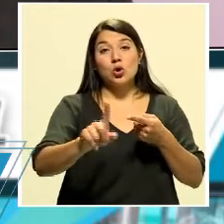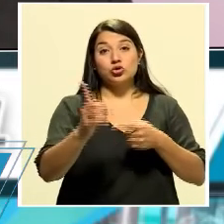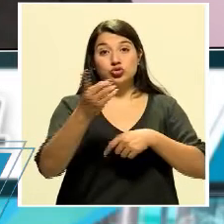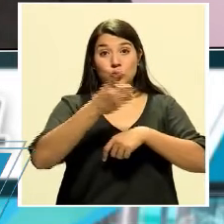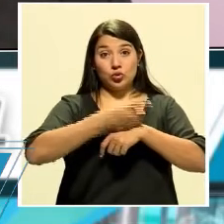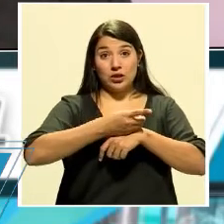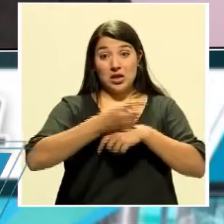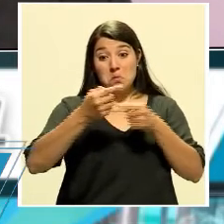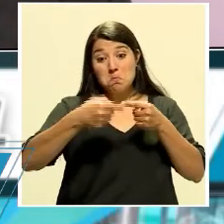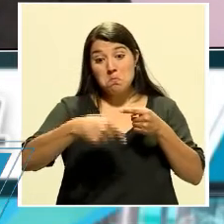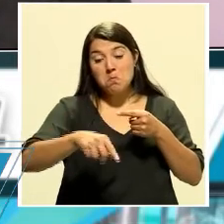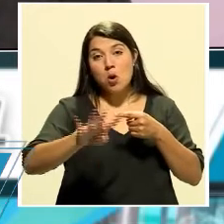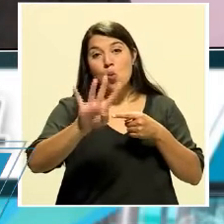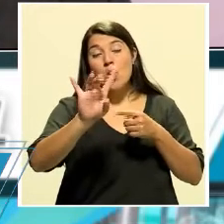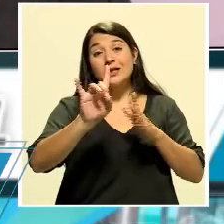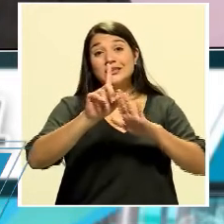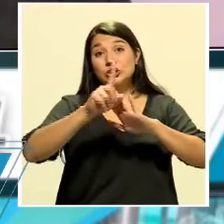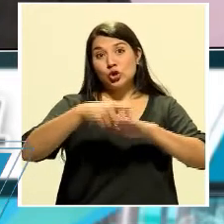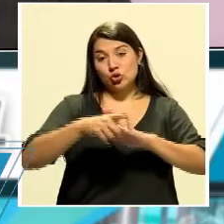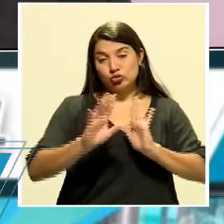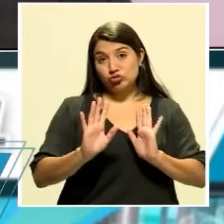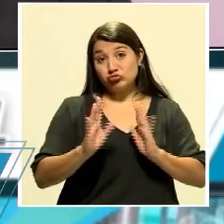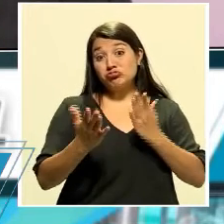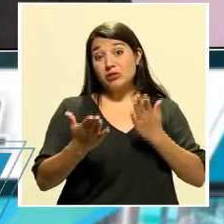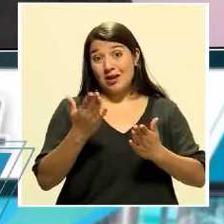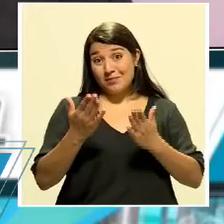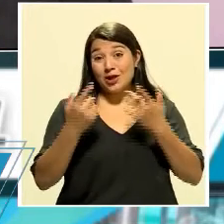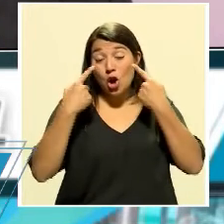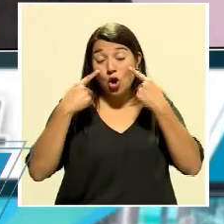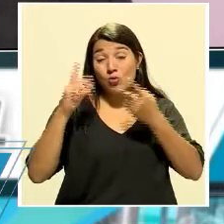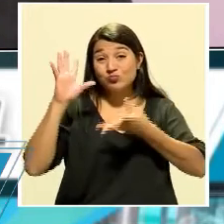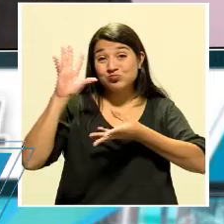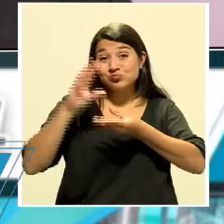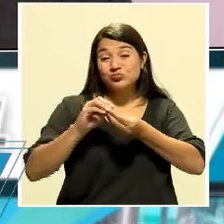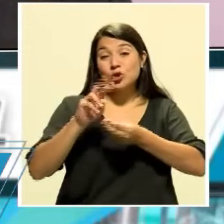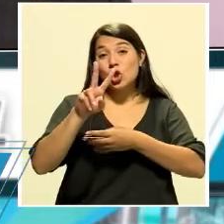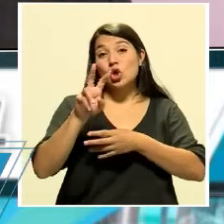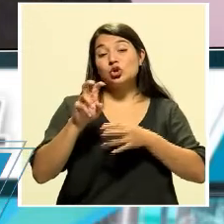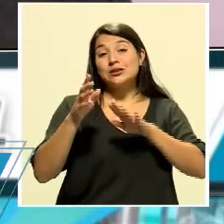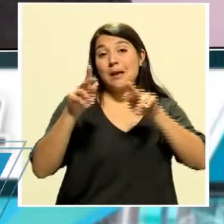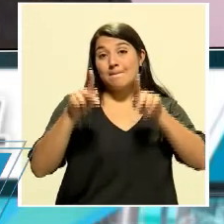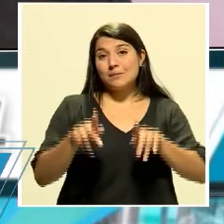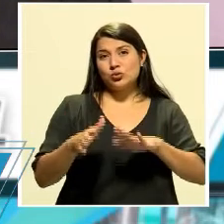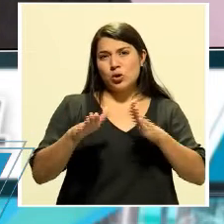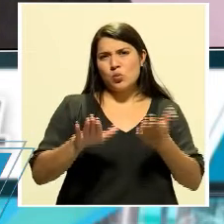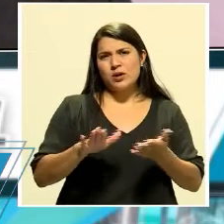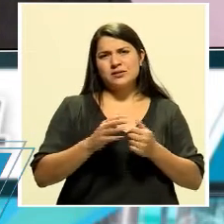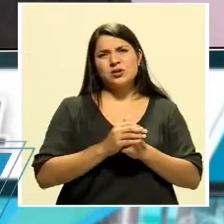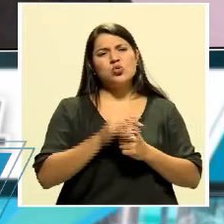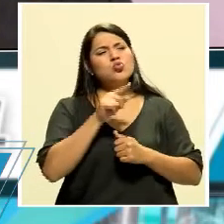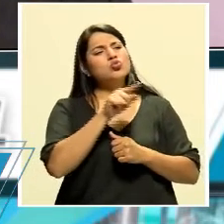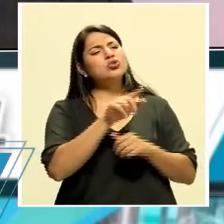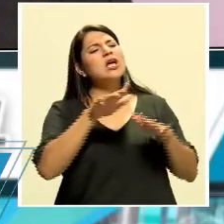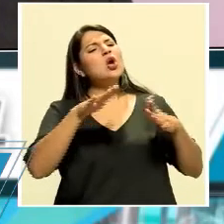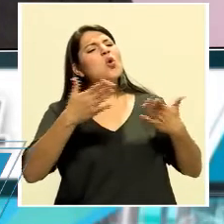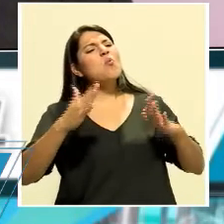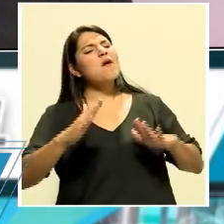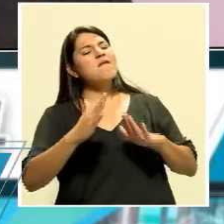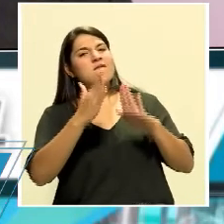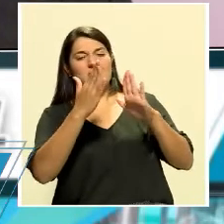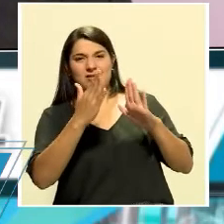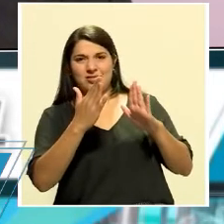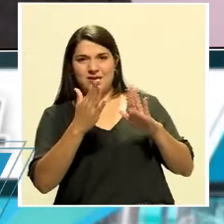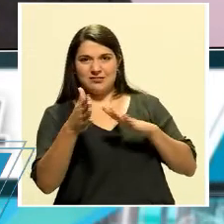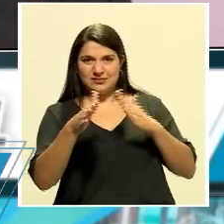48 horas, al ritmo que venimos. ¿Cómo lidia usted con la muerte? ¿Cómo está